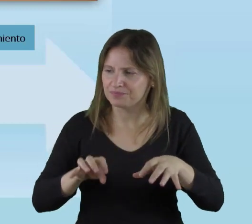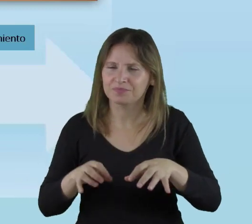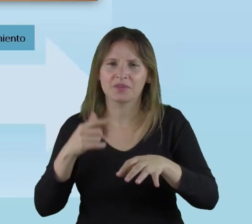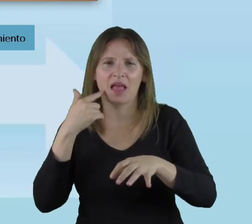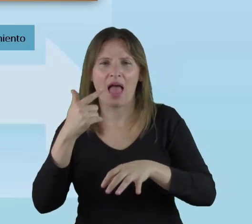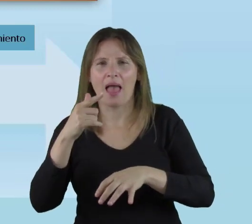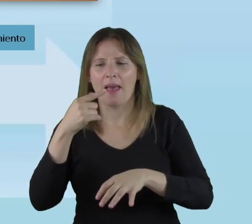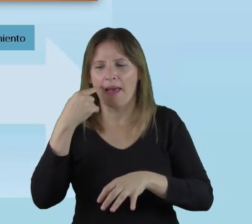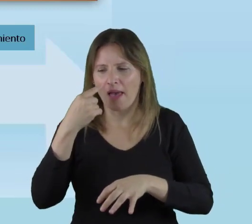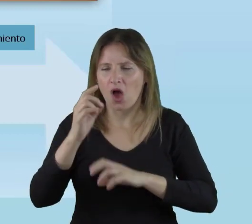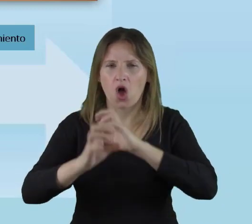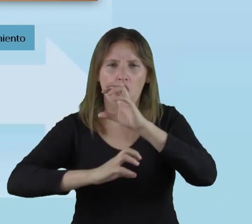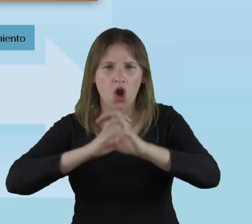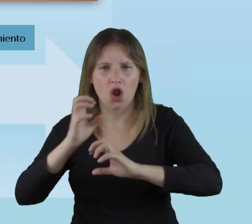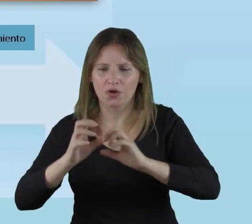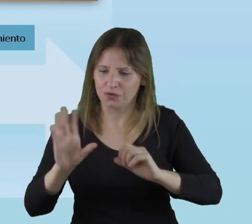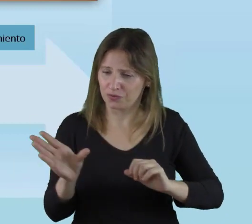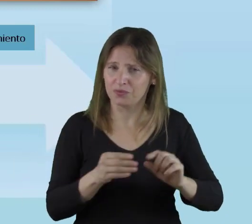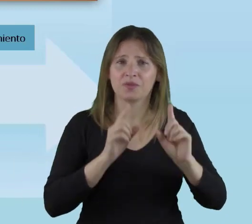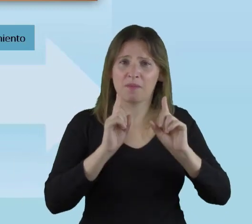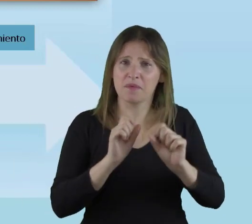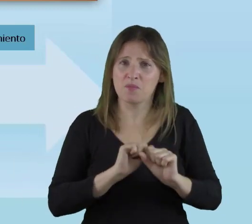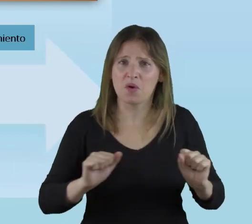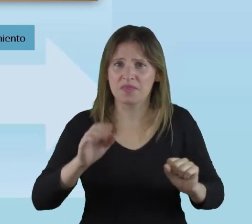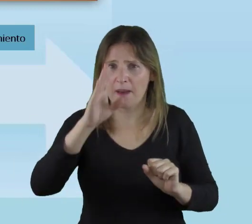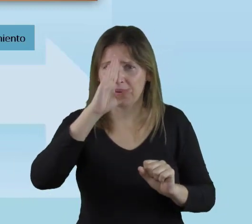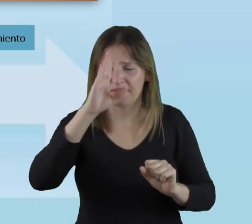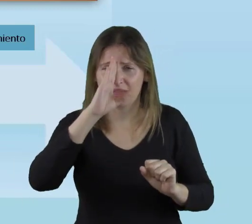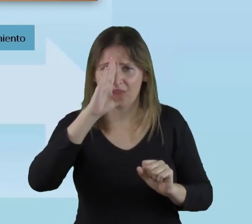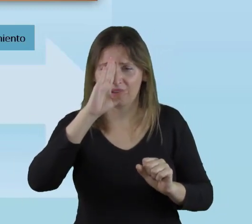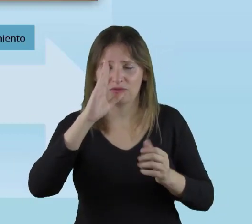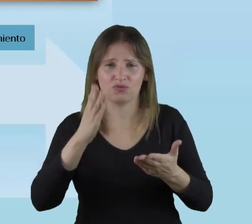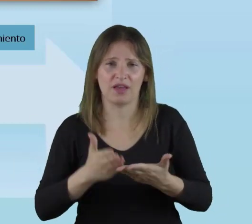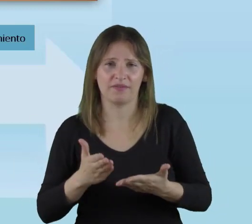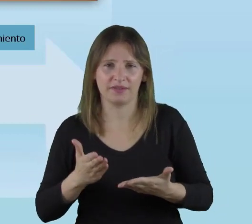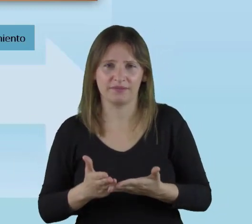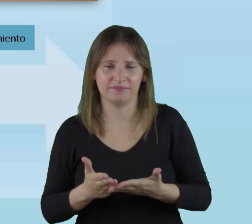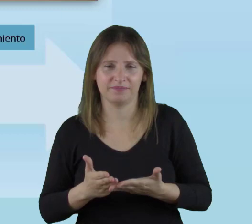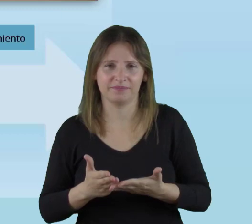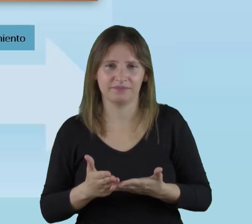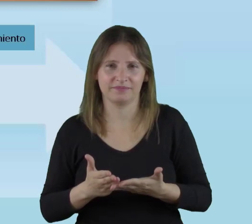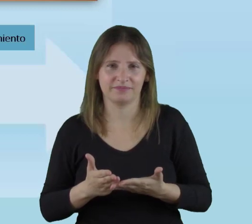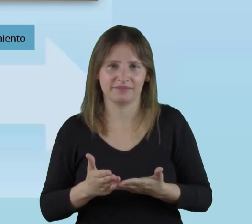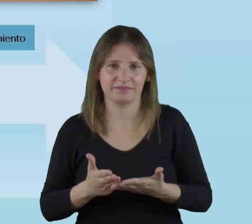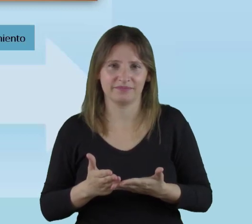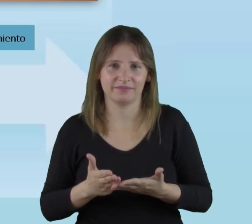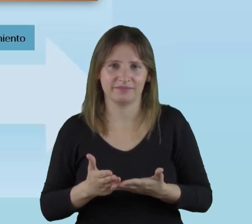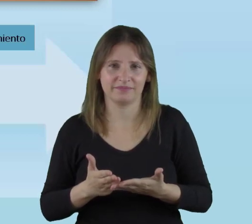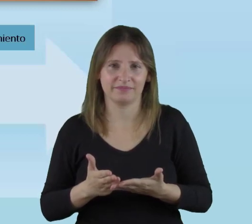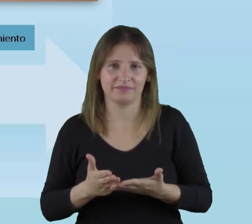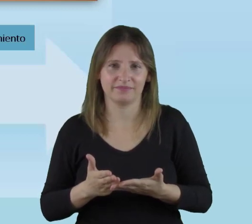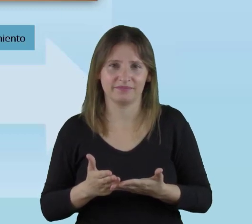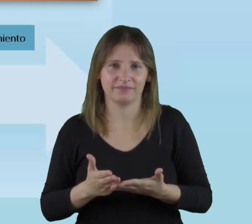de tocar, de ver, de apreciar los colores, todo, también puede aprender el otro estudiante.